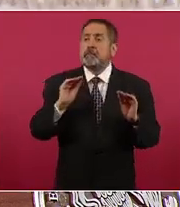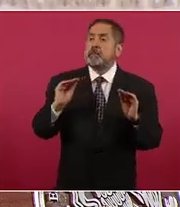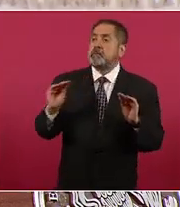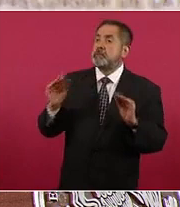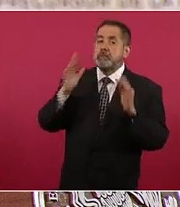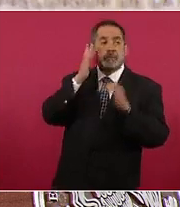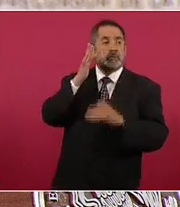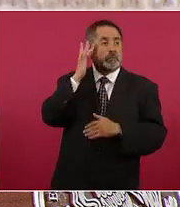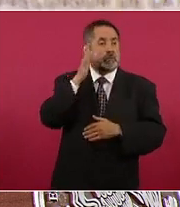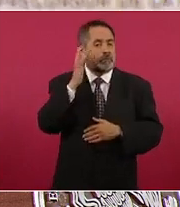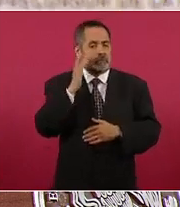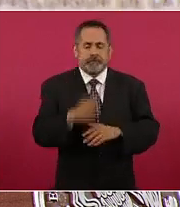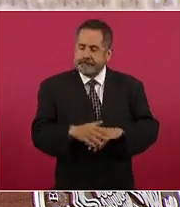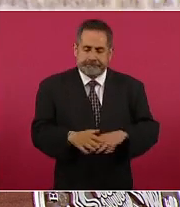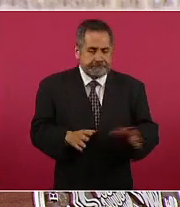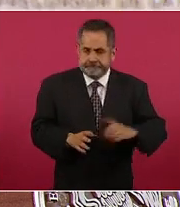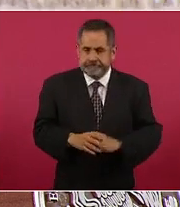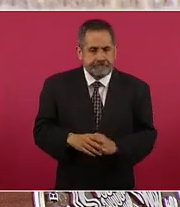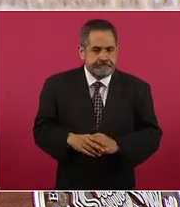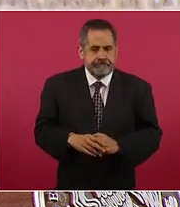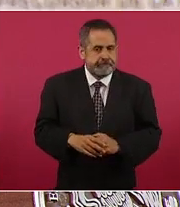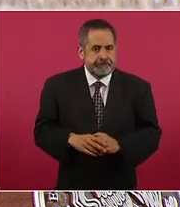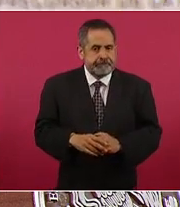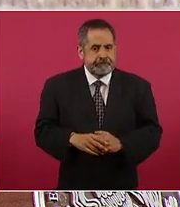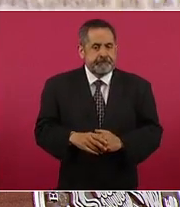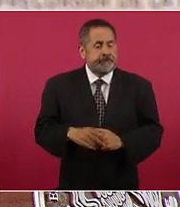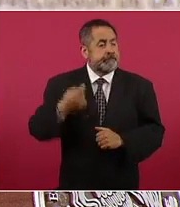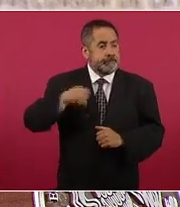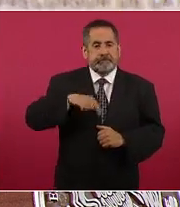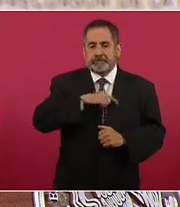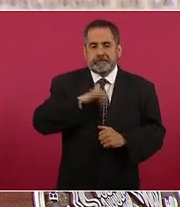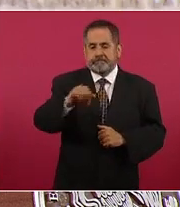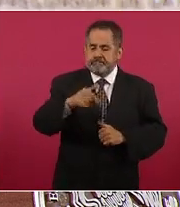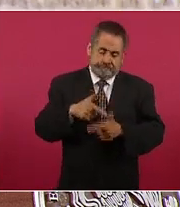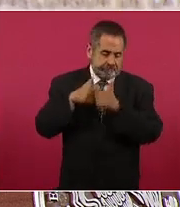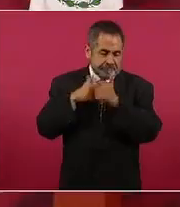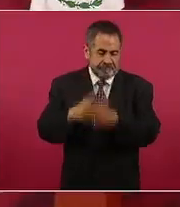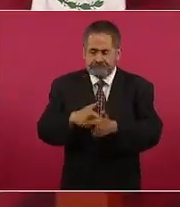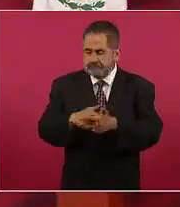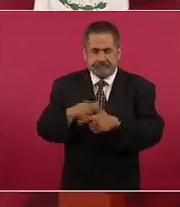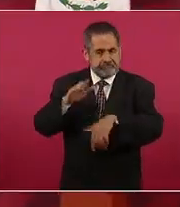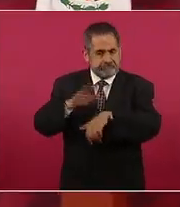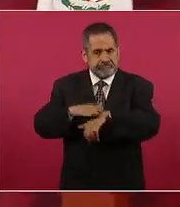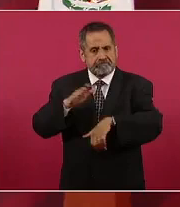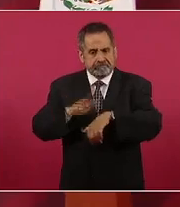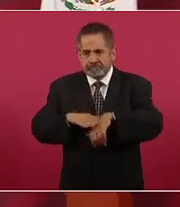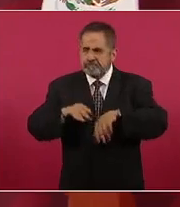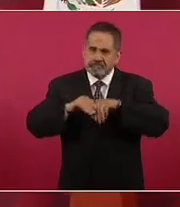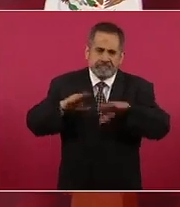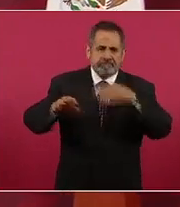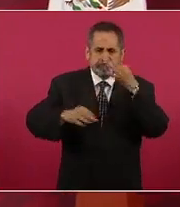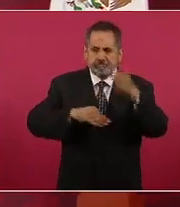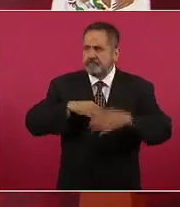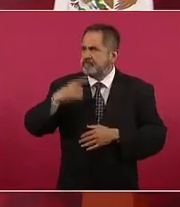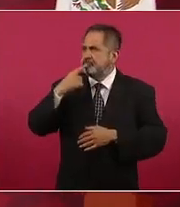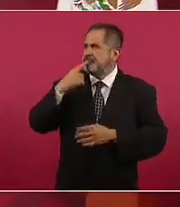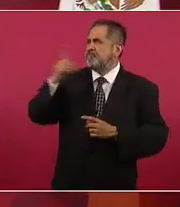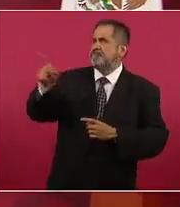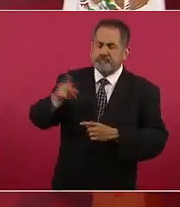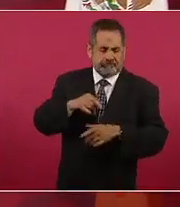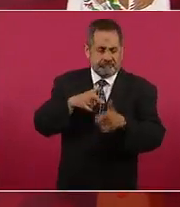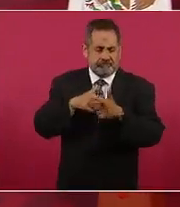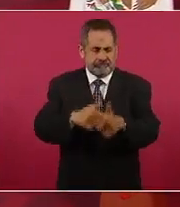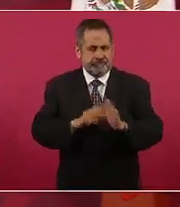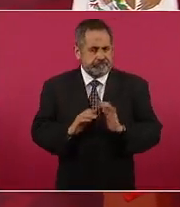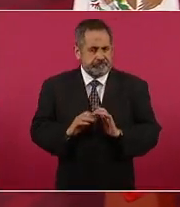entonces vamos a seguir haciendo estas denuncias y